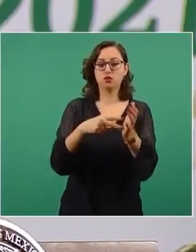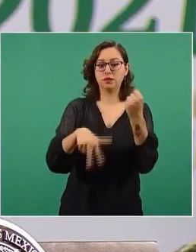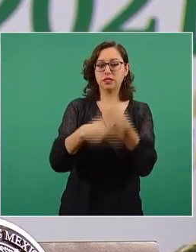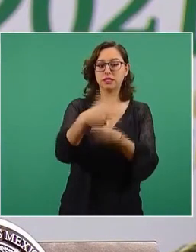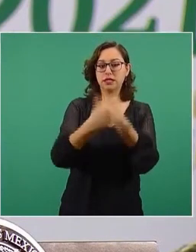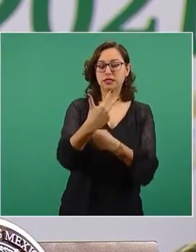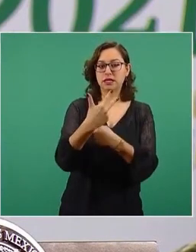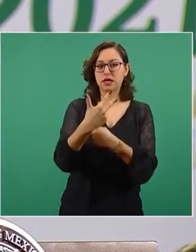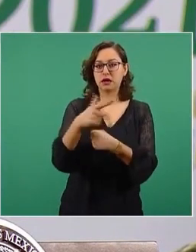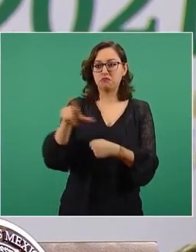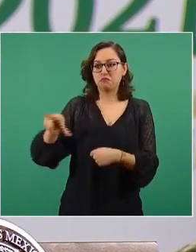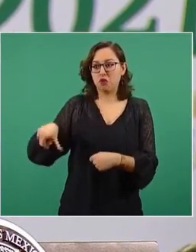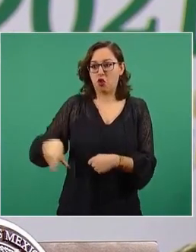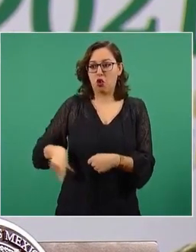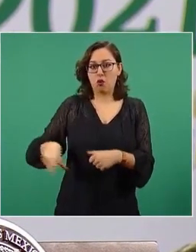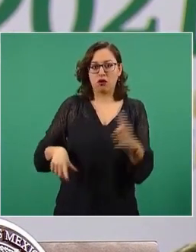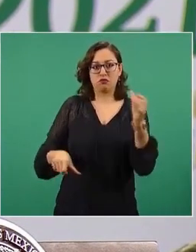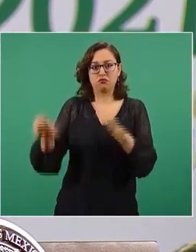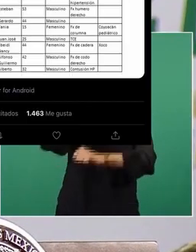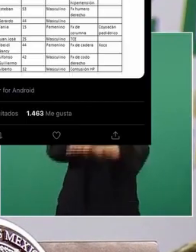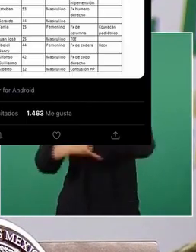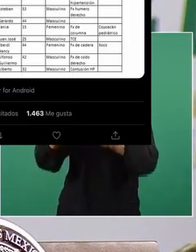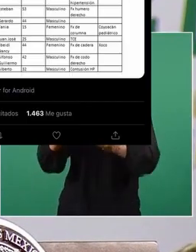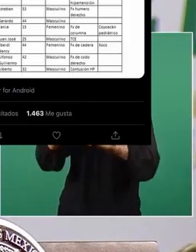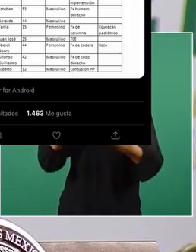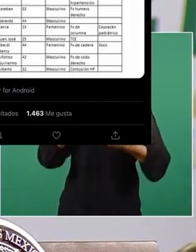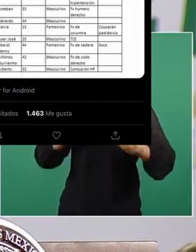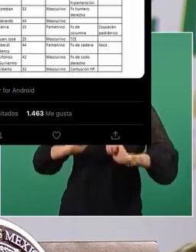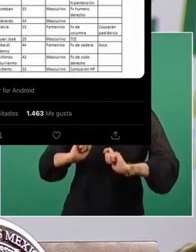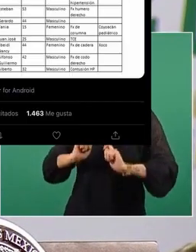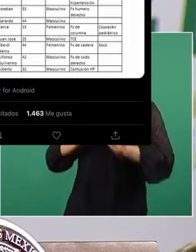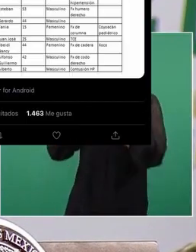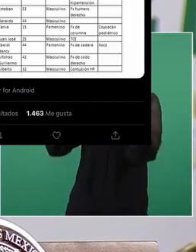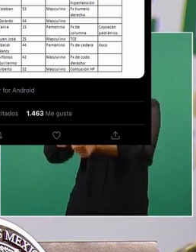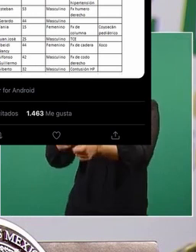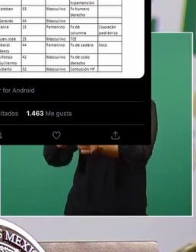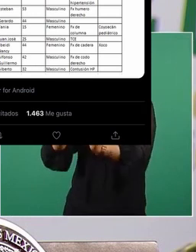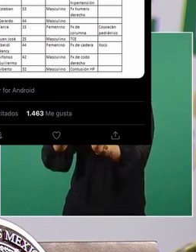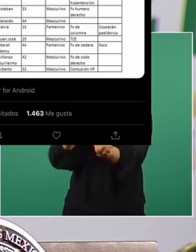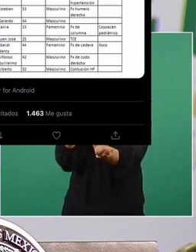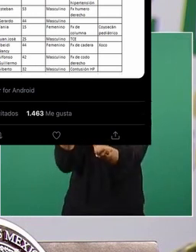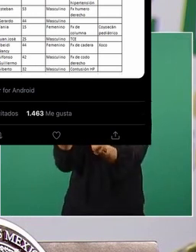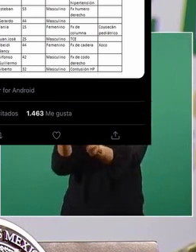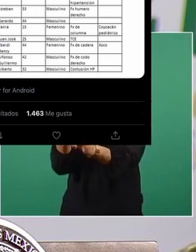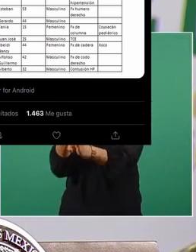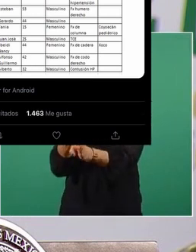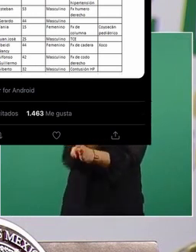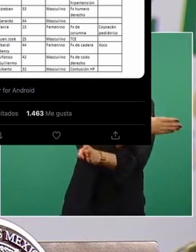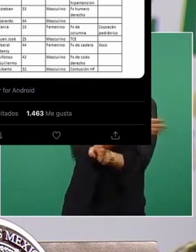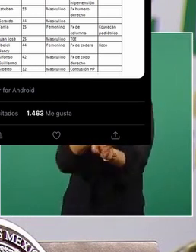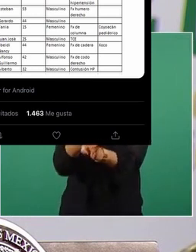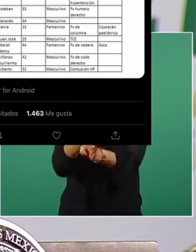Yo te podría comentar muchas cosas sobre eso. Después de una revisión de siete meses, fue en julio del